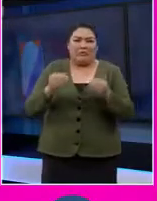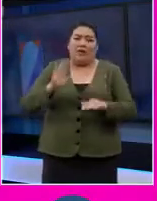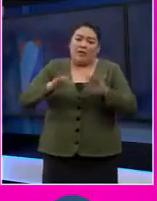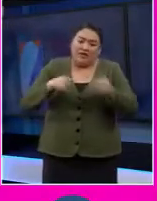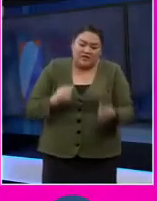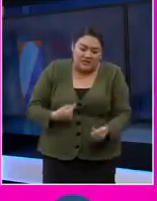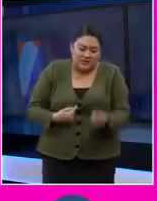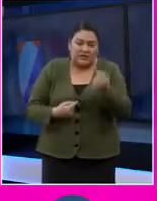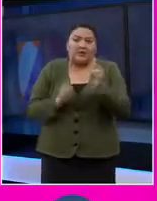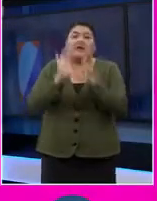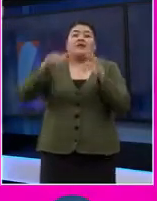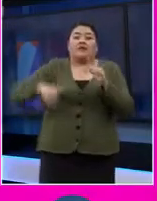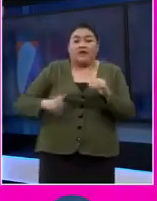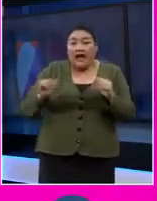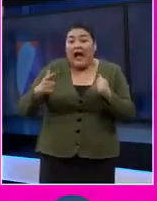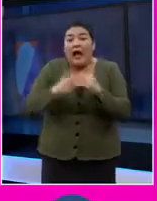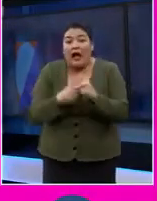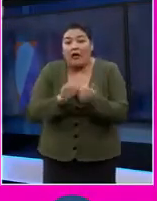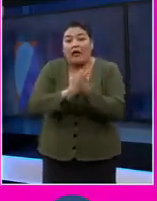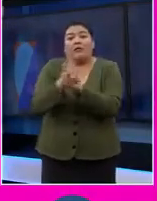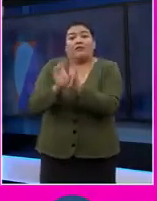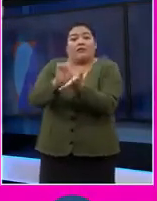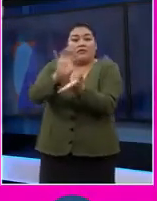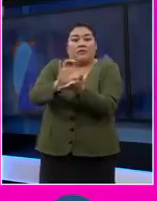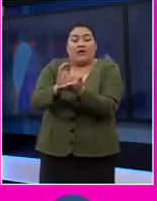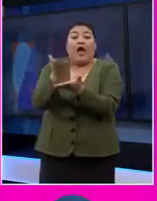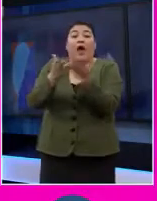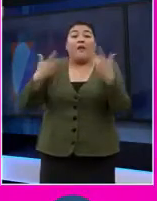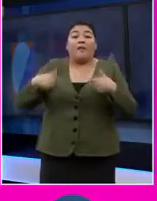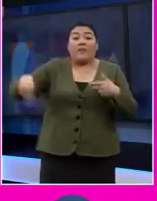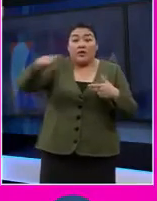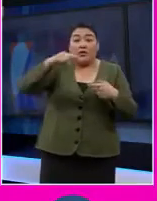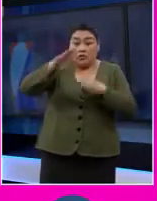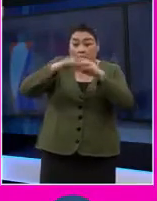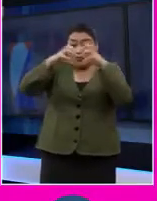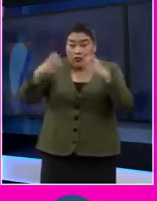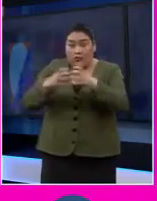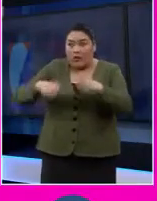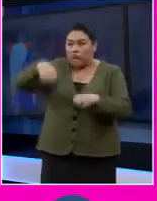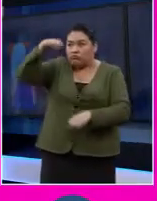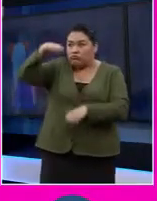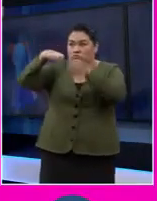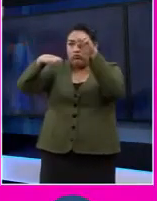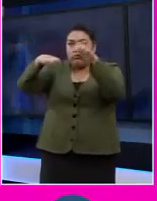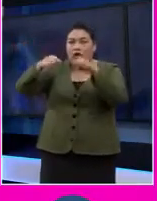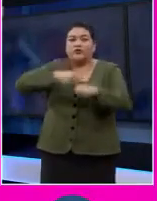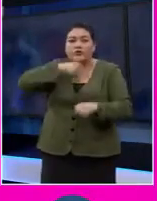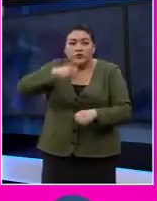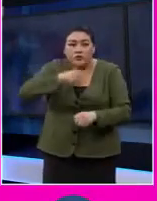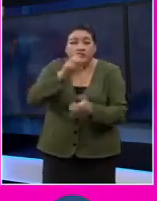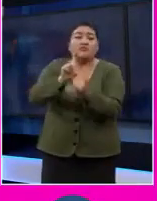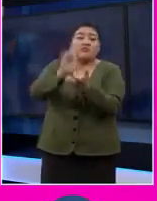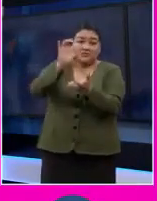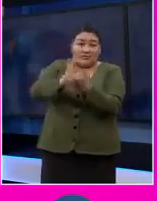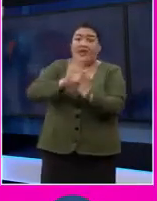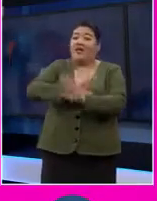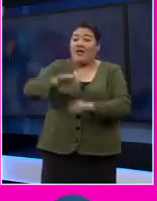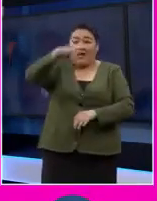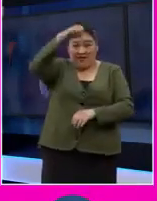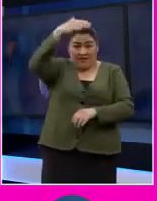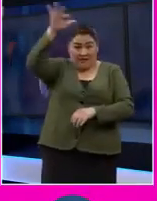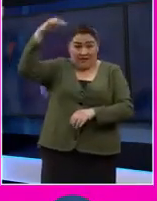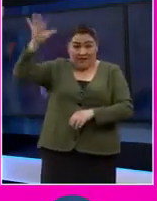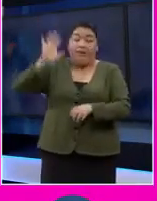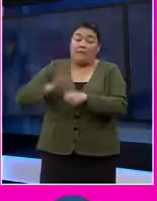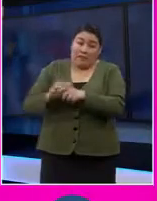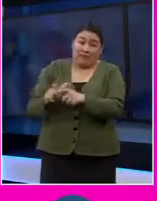ciclo de vida. Y ahora también con el envejecimiento poblacional en el mundo entero, se presentan discapacidades en edades avanzadas mucho más que